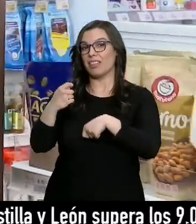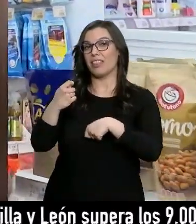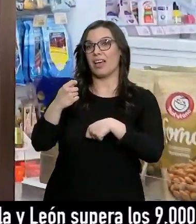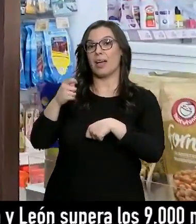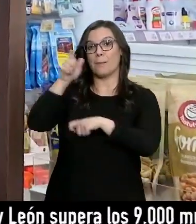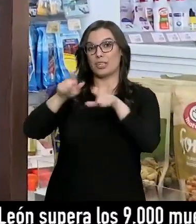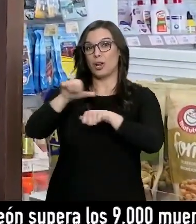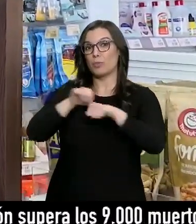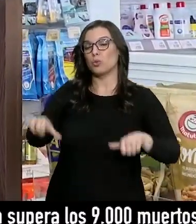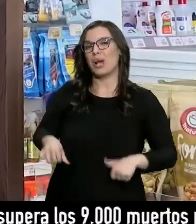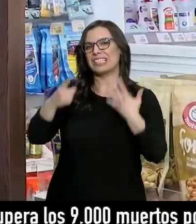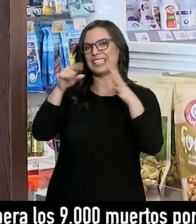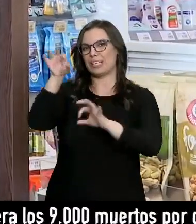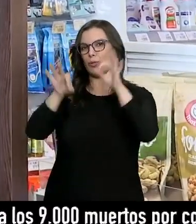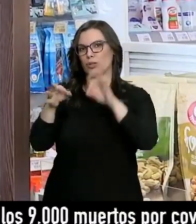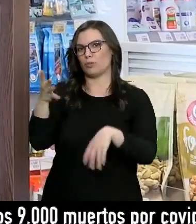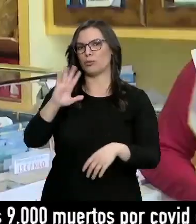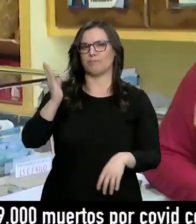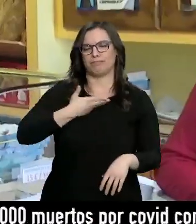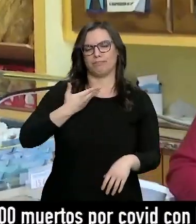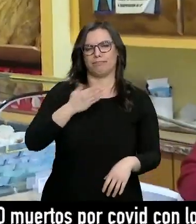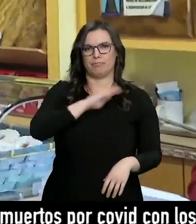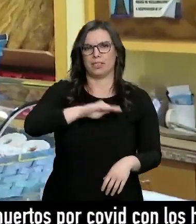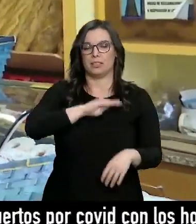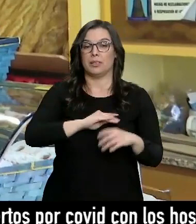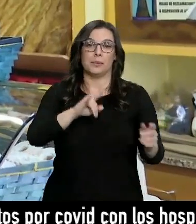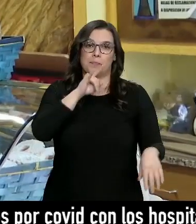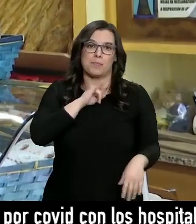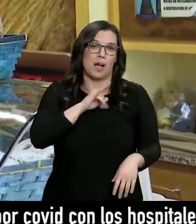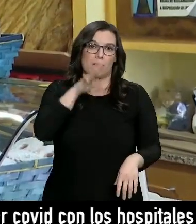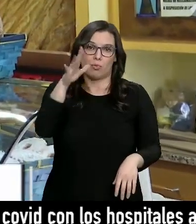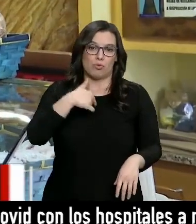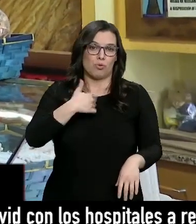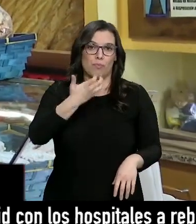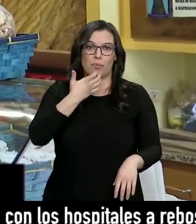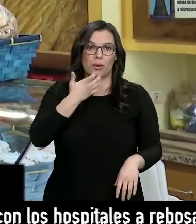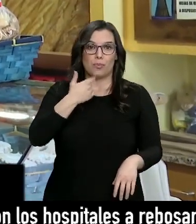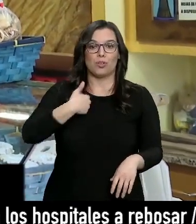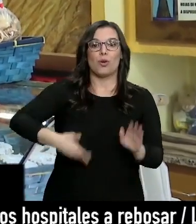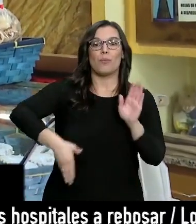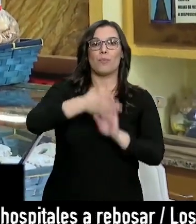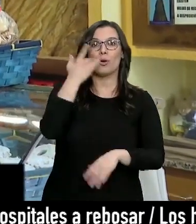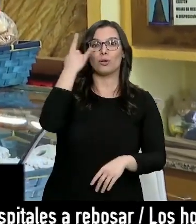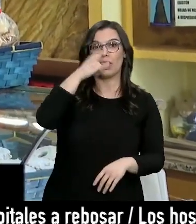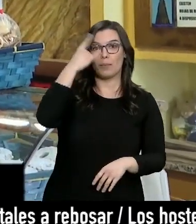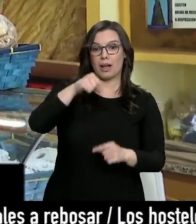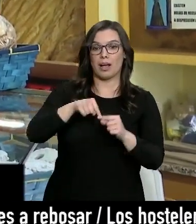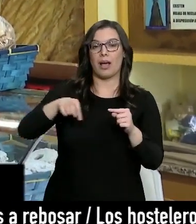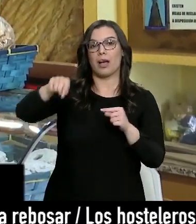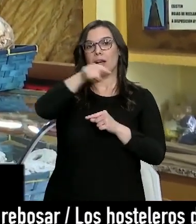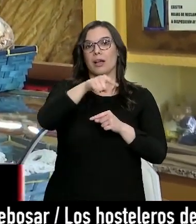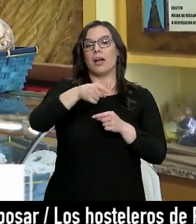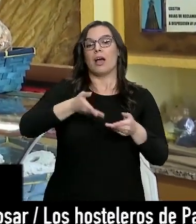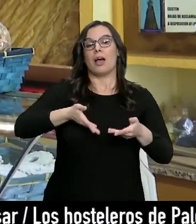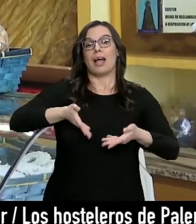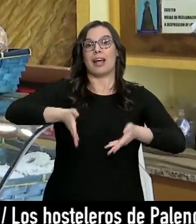al 60% o así, pues nos afecta bastante. Mal, porque yo, por ejemplo, que voy a pasar la manca, pues siempre iba por Miranda y ahora pues tengo que ir